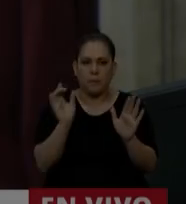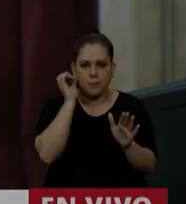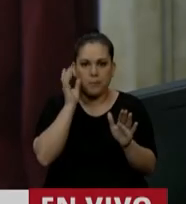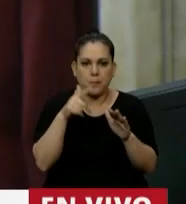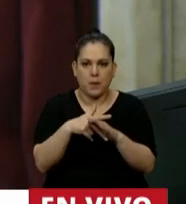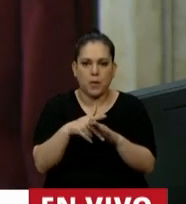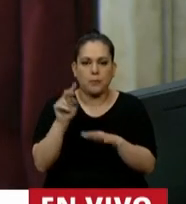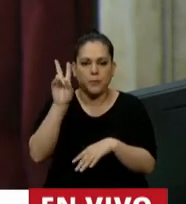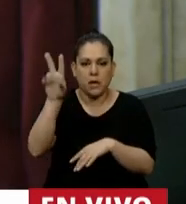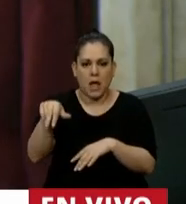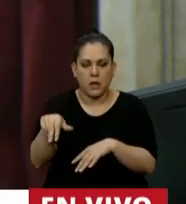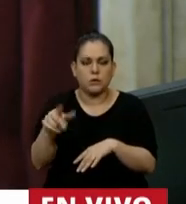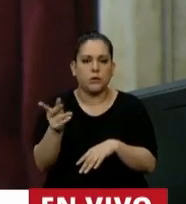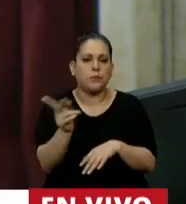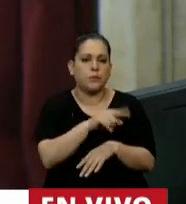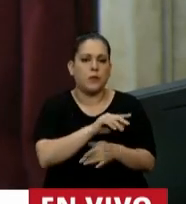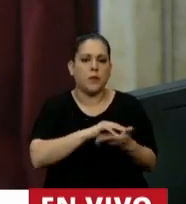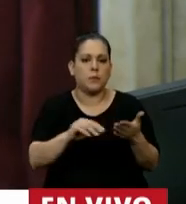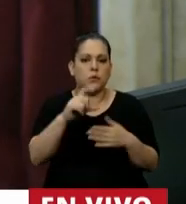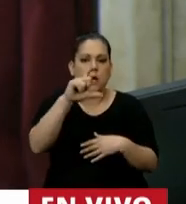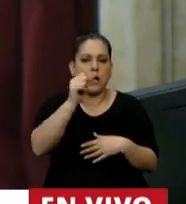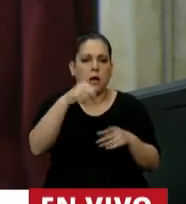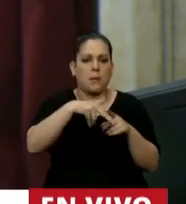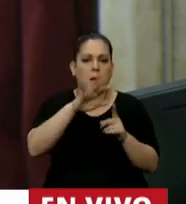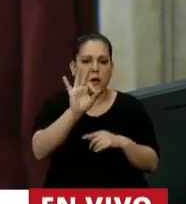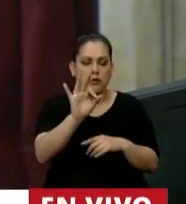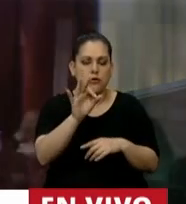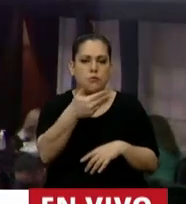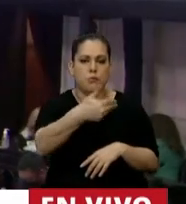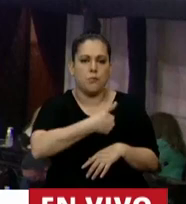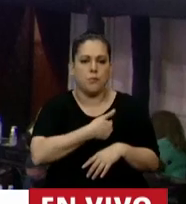Discúlpeme, tiene razón. La diputada Graciela Camaño quería hacer una moción de orden.